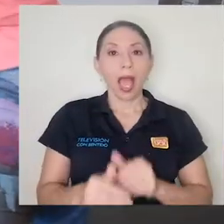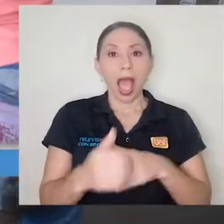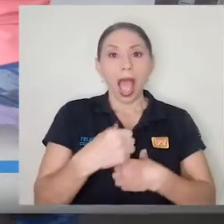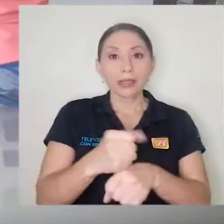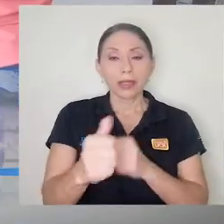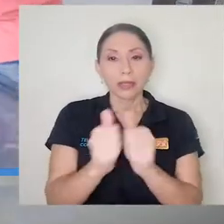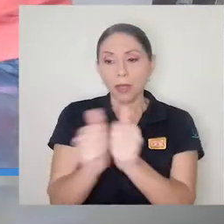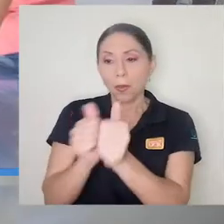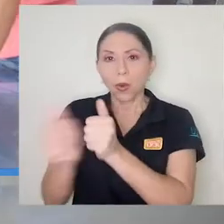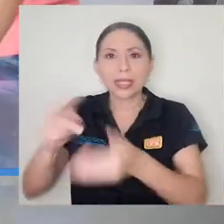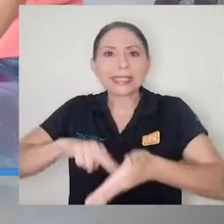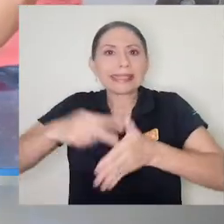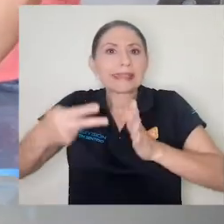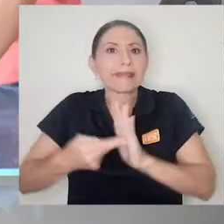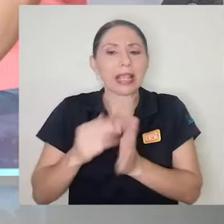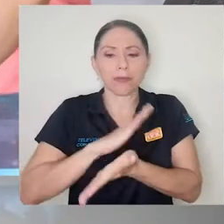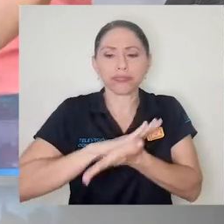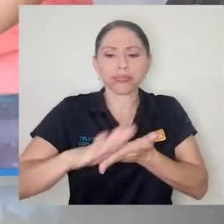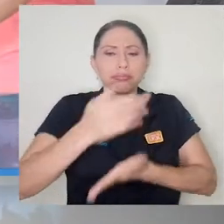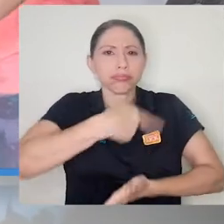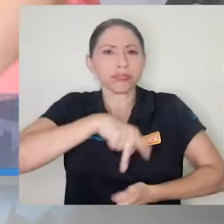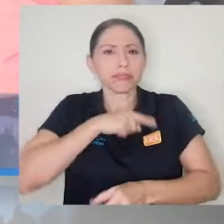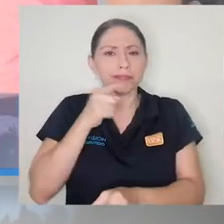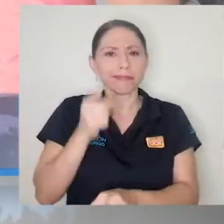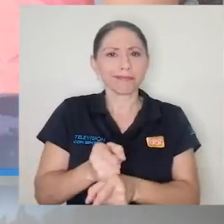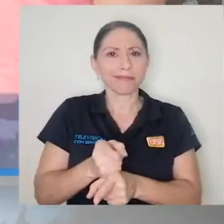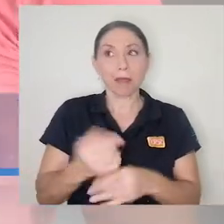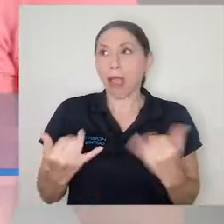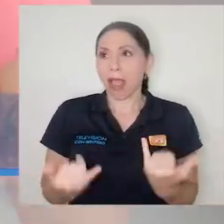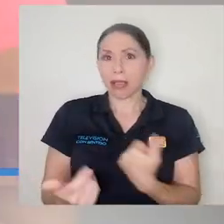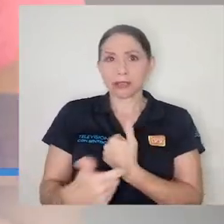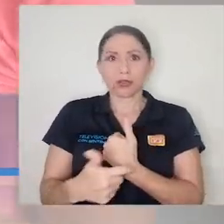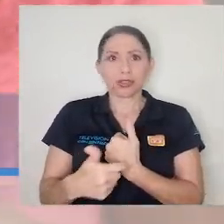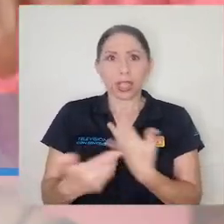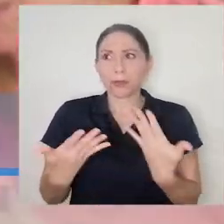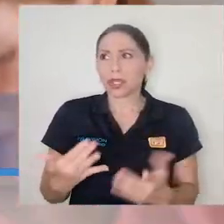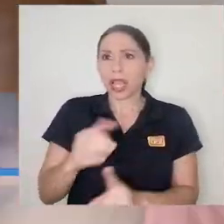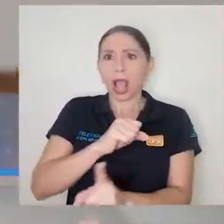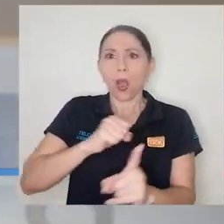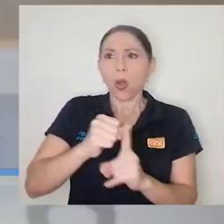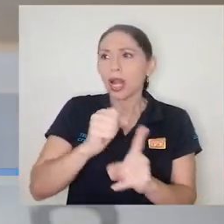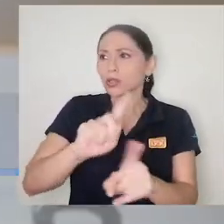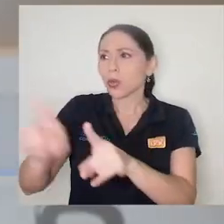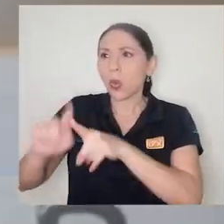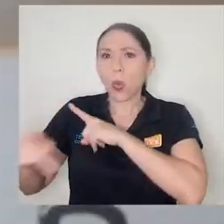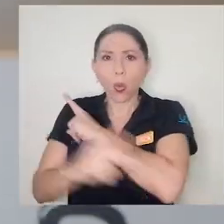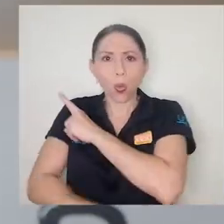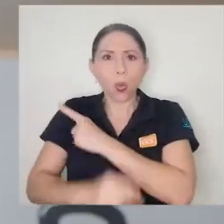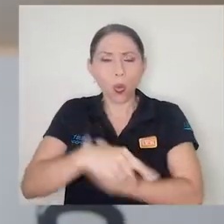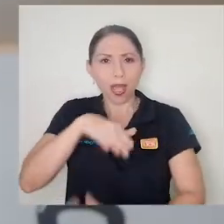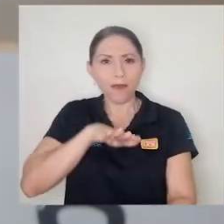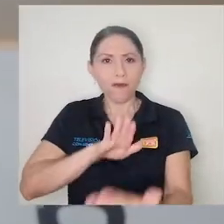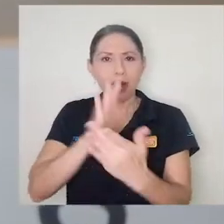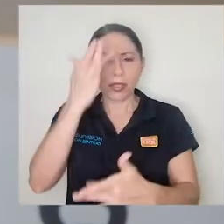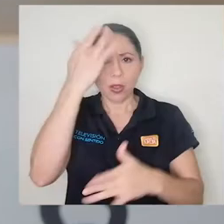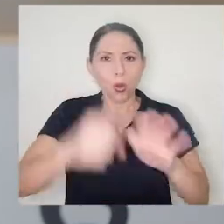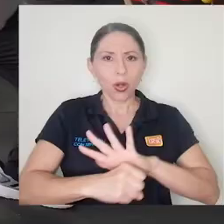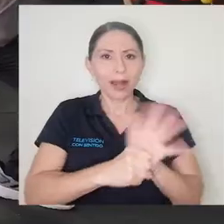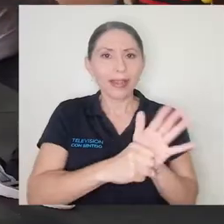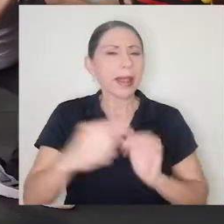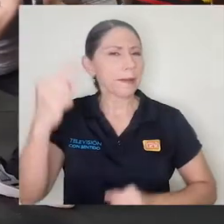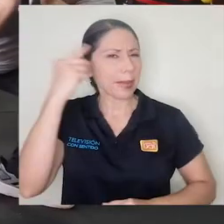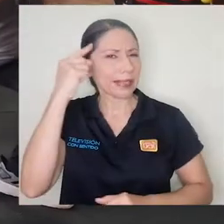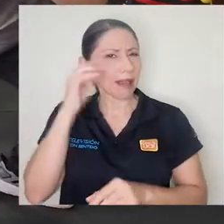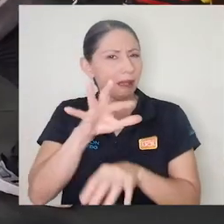Hacer deporte conlleva mantener una higiene personal correcta y en estos tiempos en que las sociedades enfrentan el coronavirus,